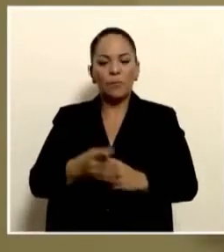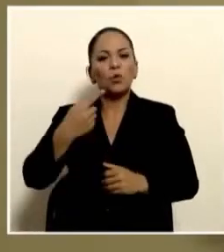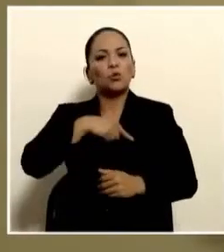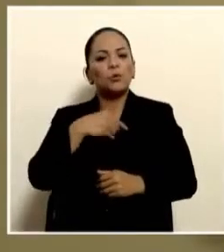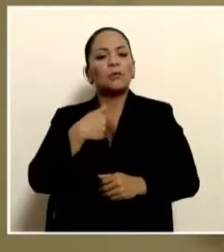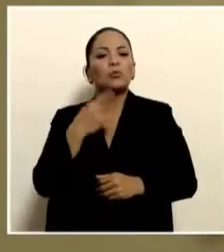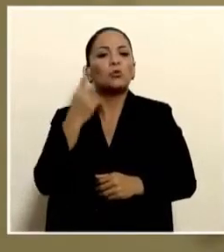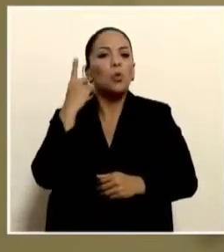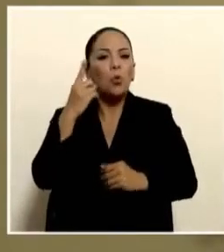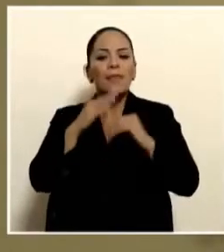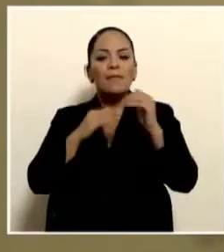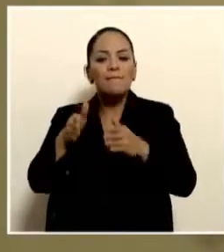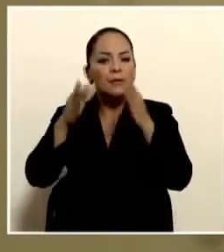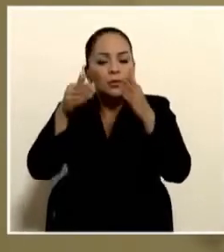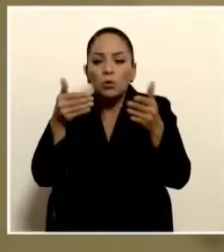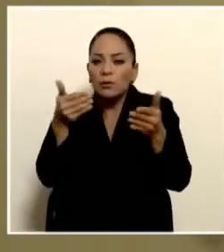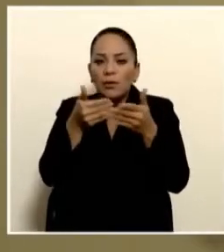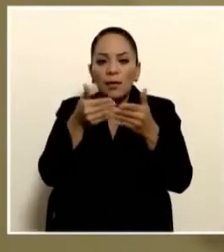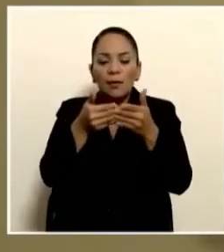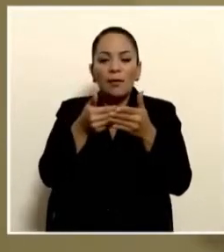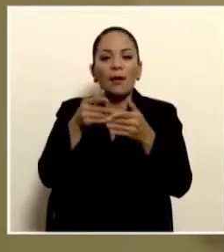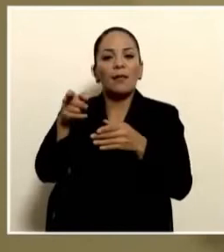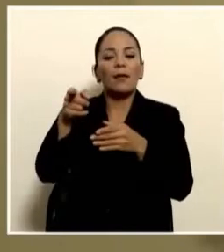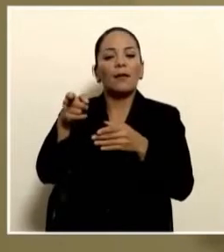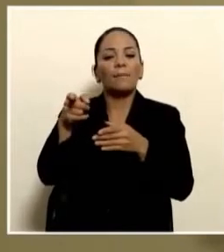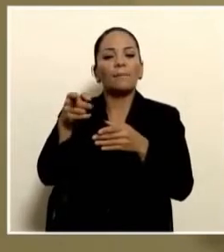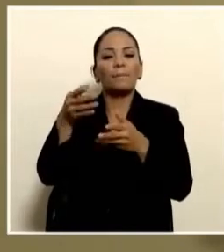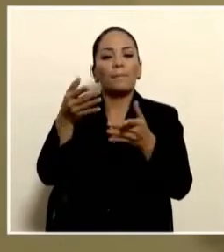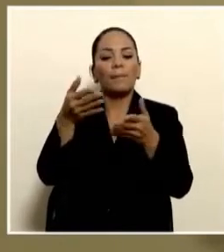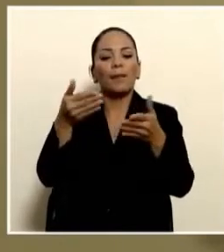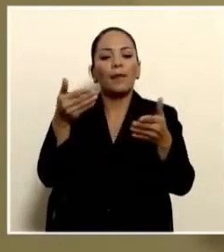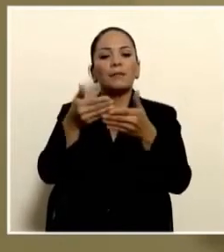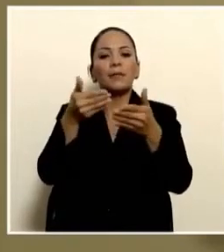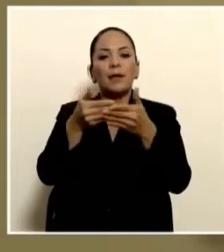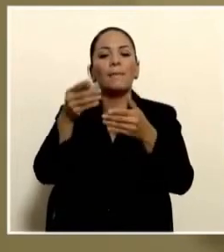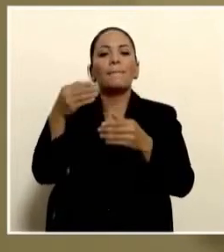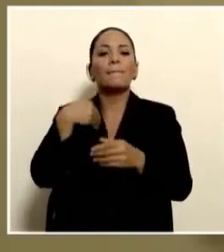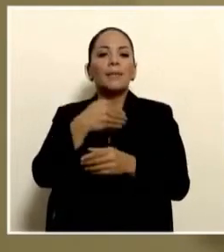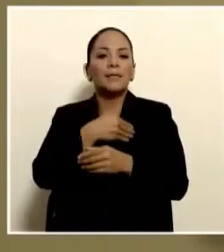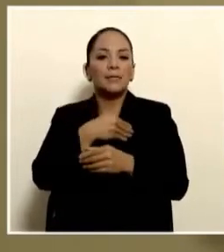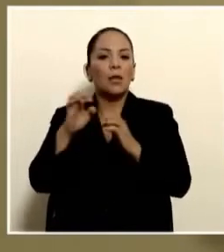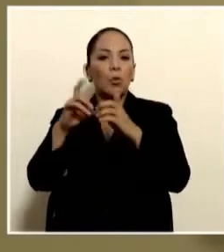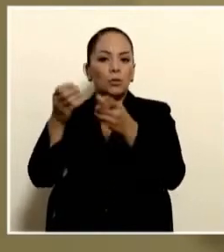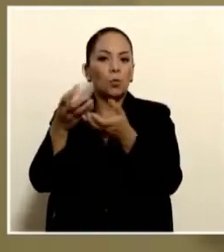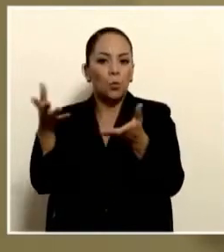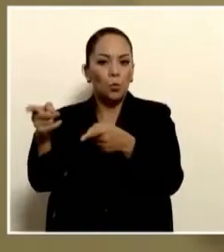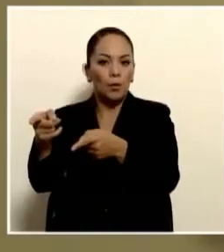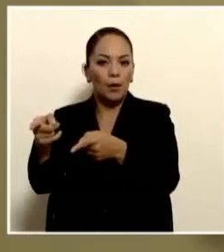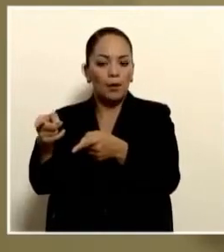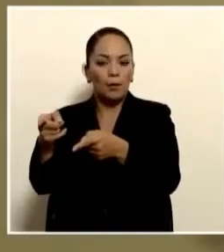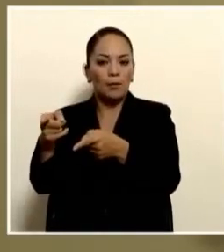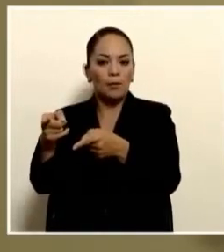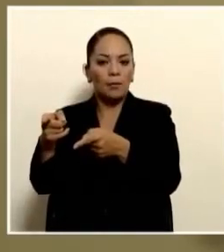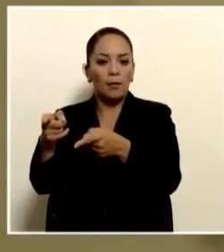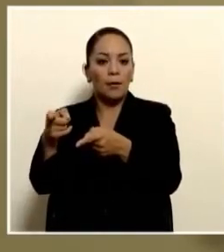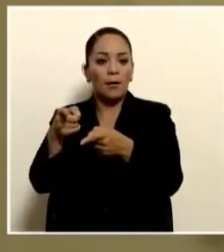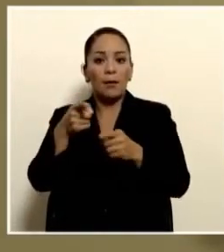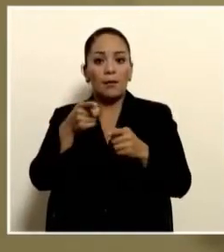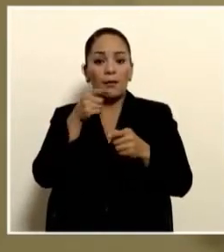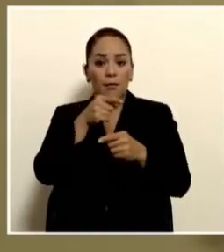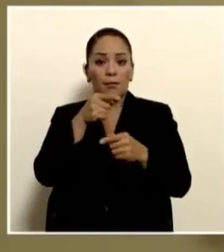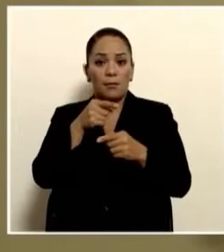edificio cerquita de donde la Ministra de Educación Pública tuvo que evacuar